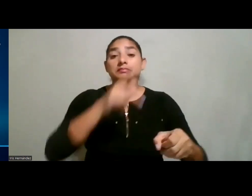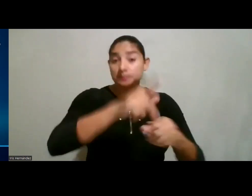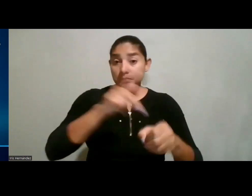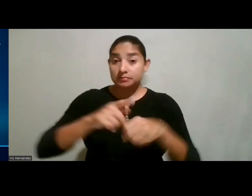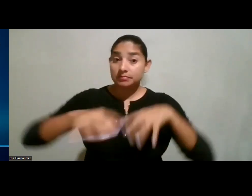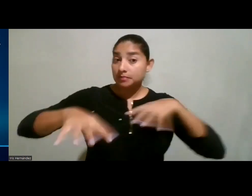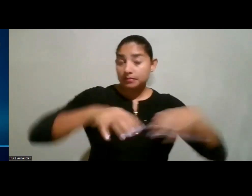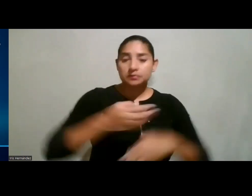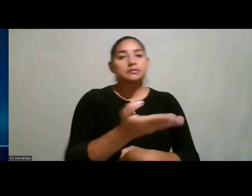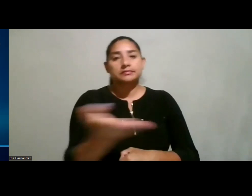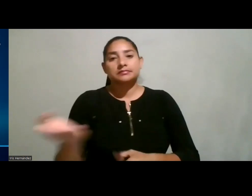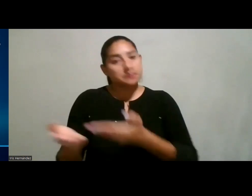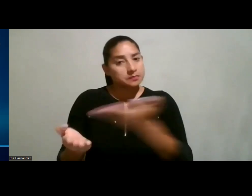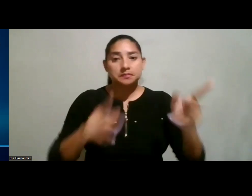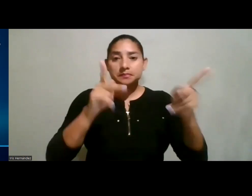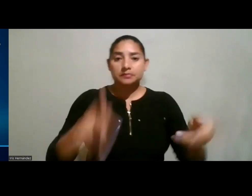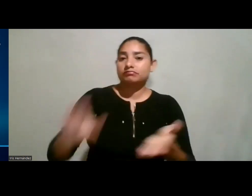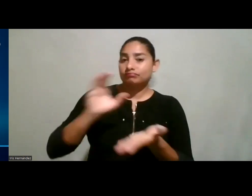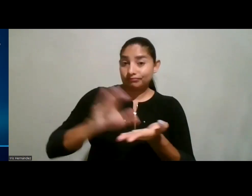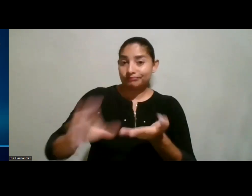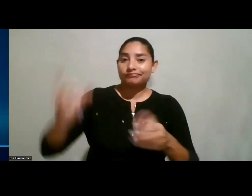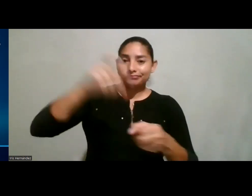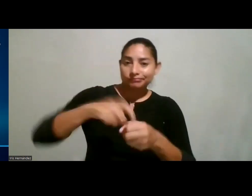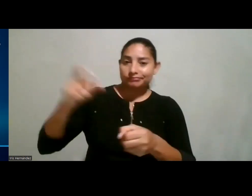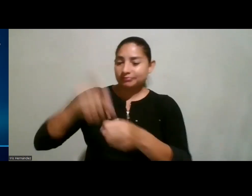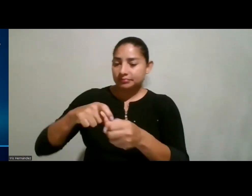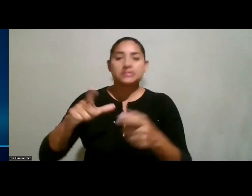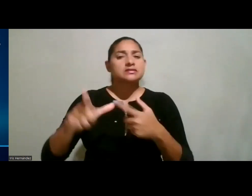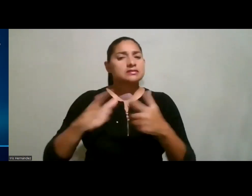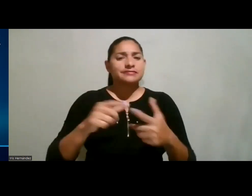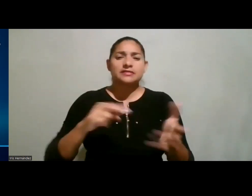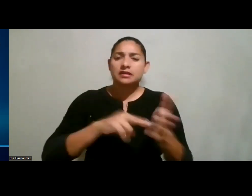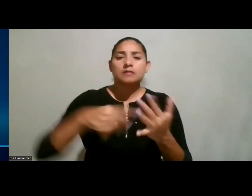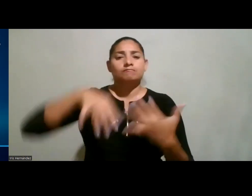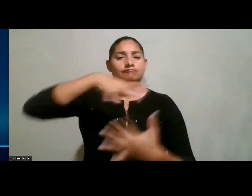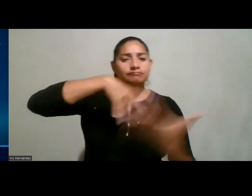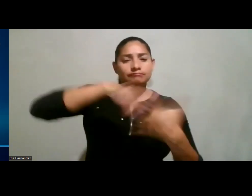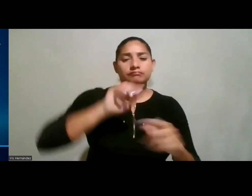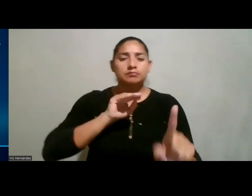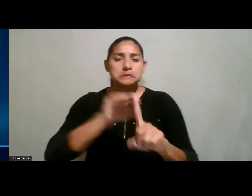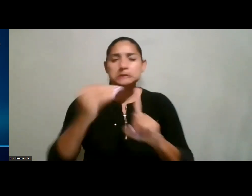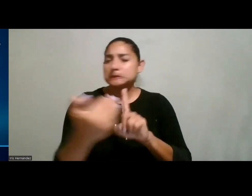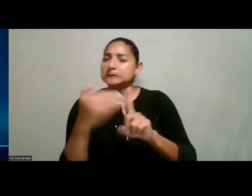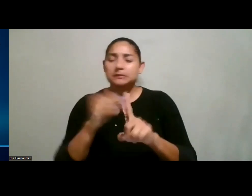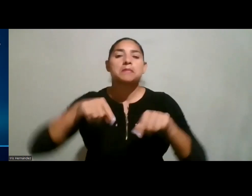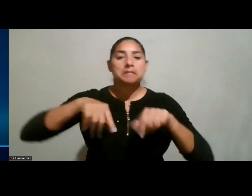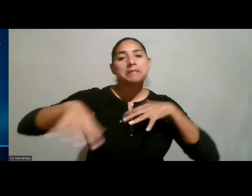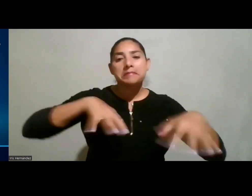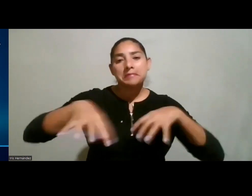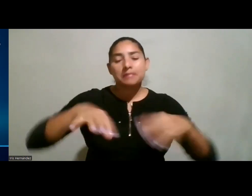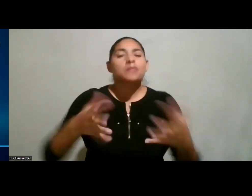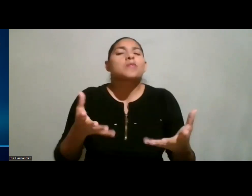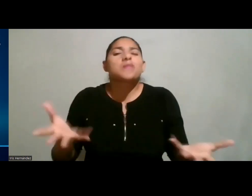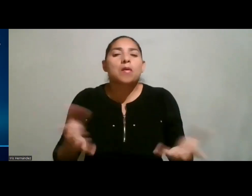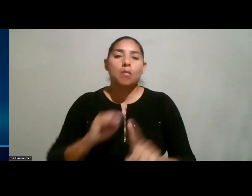activa de ustedes personas colegiadas. Es decir, estaremos interactuando en un momento específico de la actividad mediante